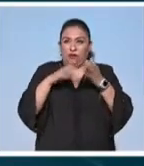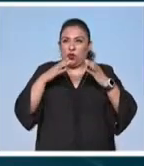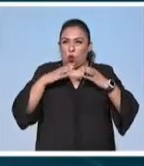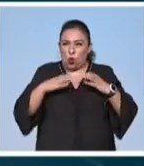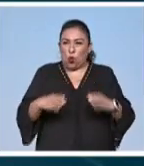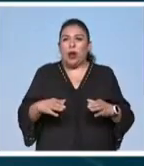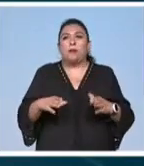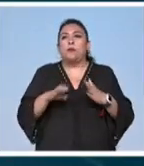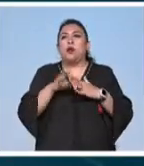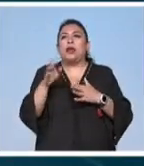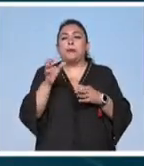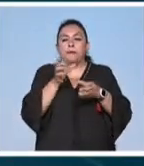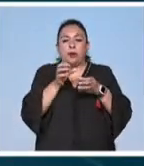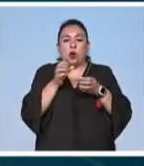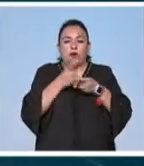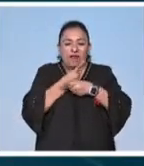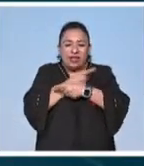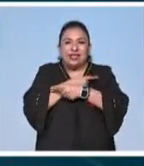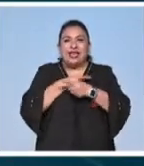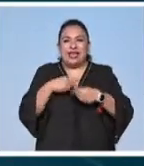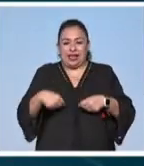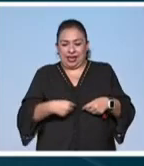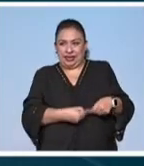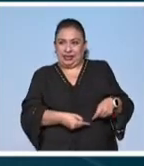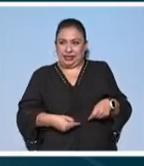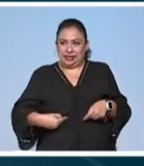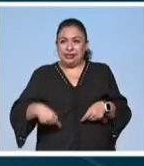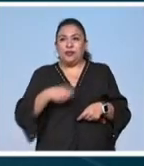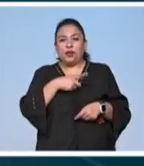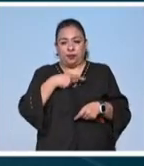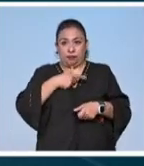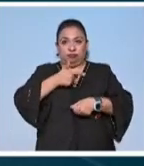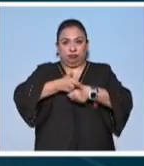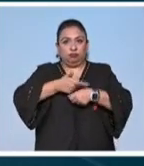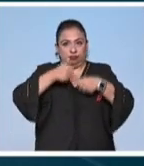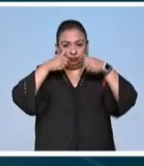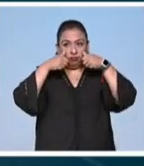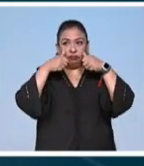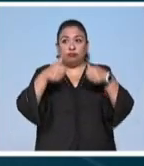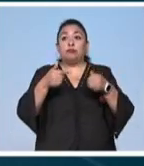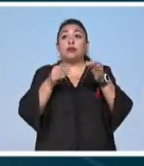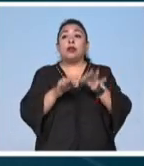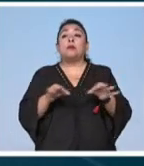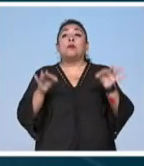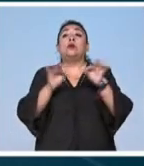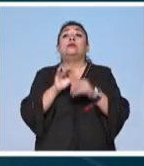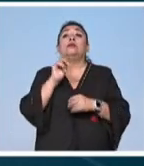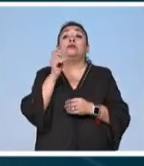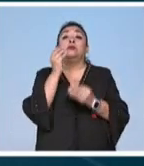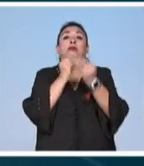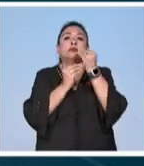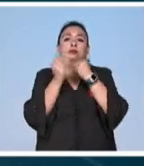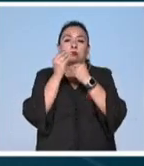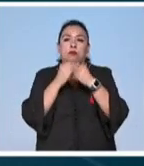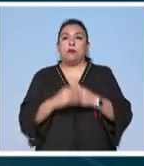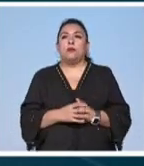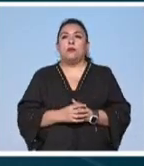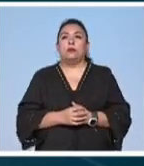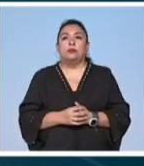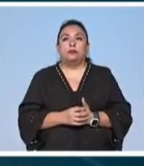cuerpo humano como las bacterias intestinales deben ser tomadas en cuenta un elemento clave es la alimentación